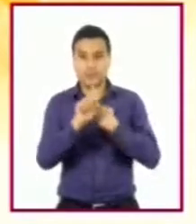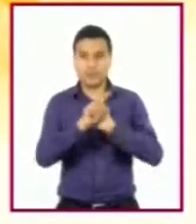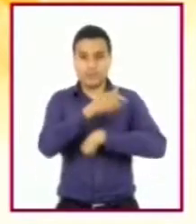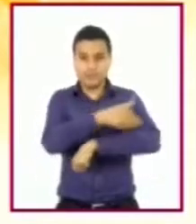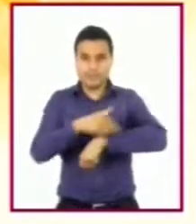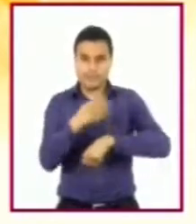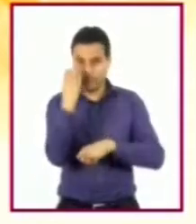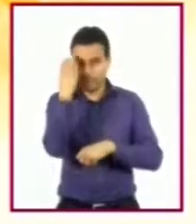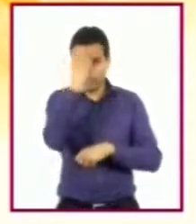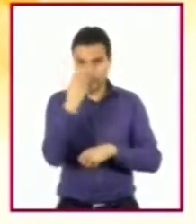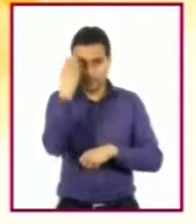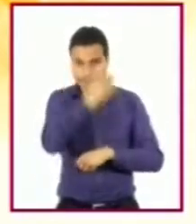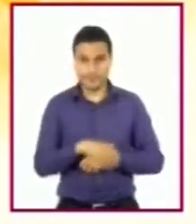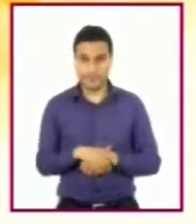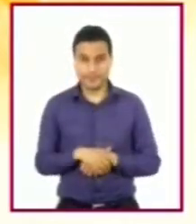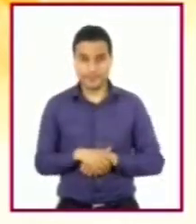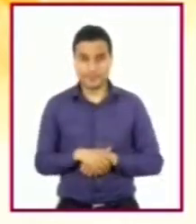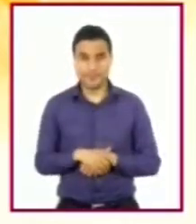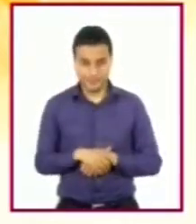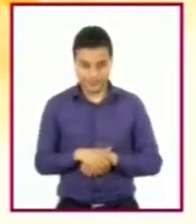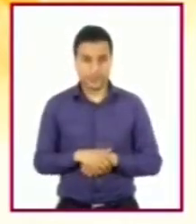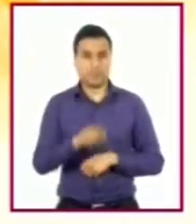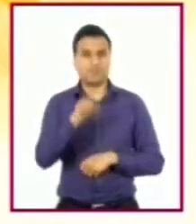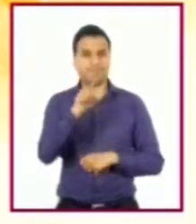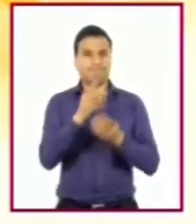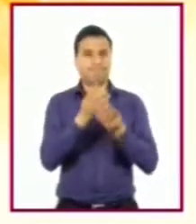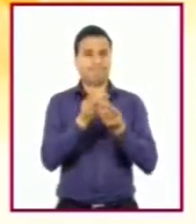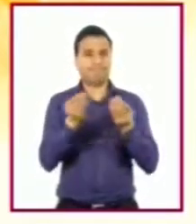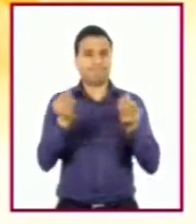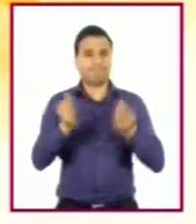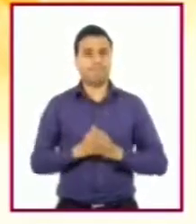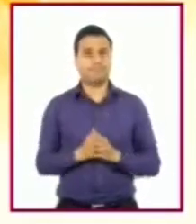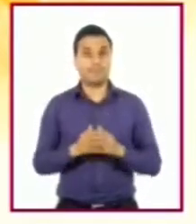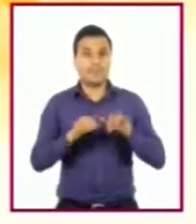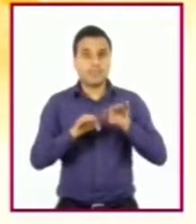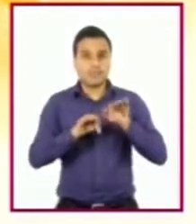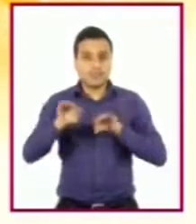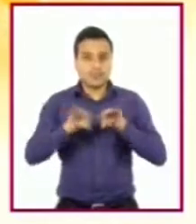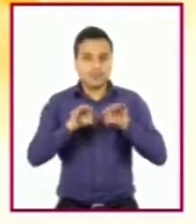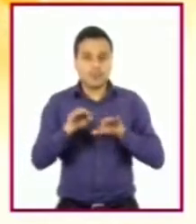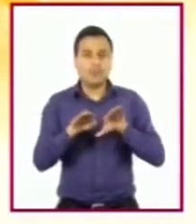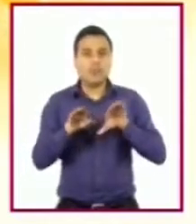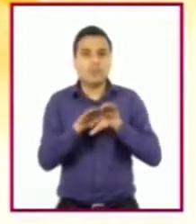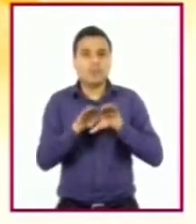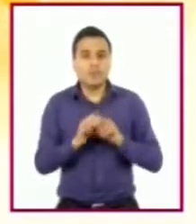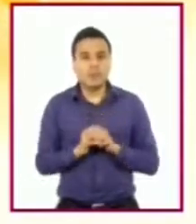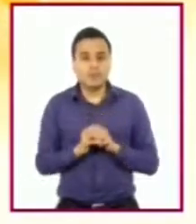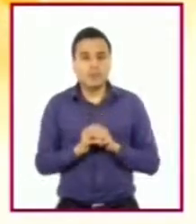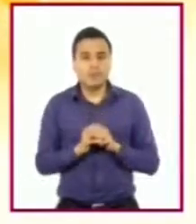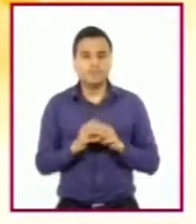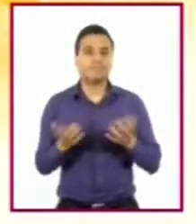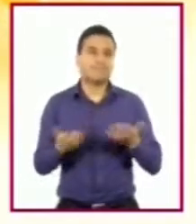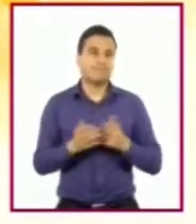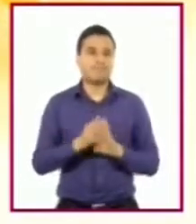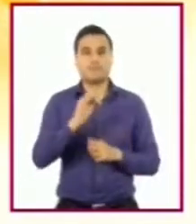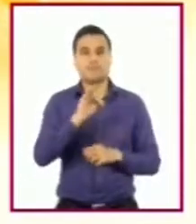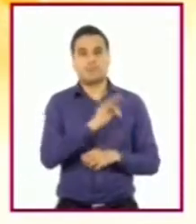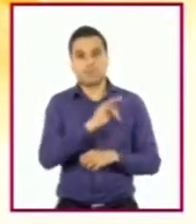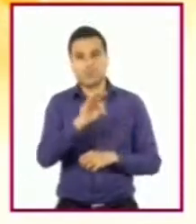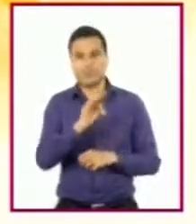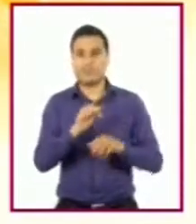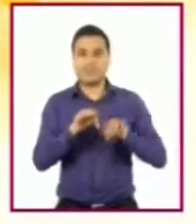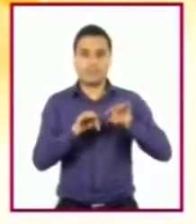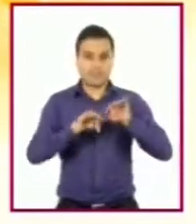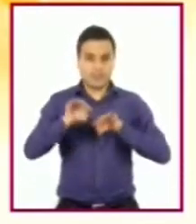y encontrar la manera de resolverlo. En el trabajo se emplea la capacidad de colaborar al